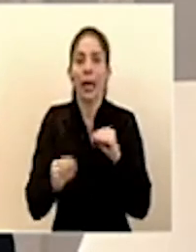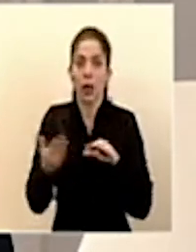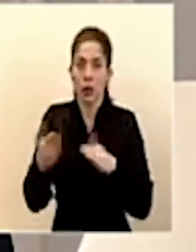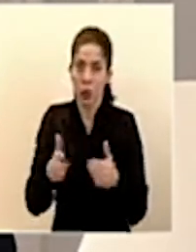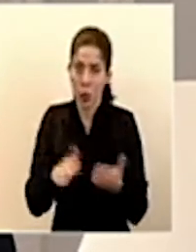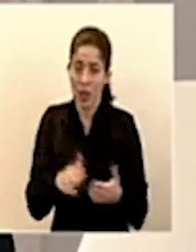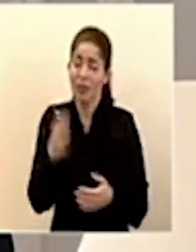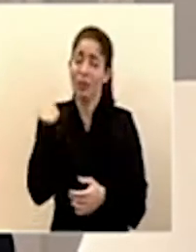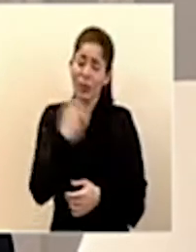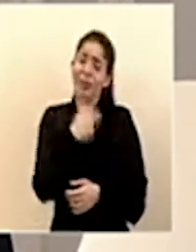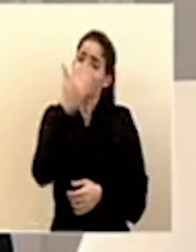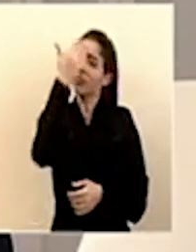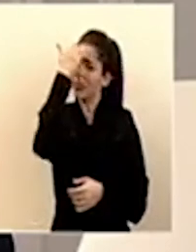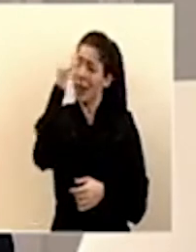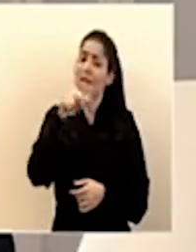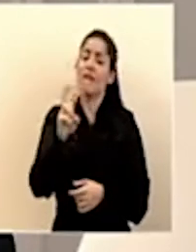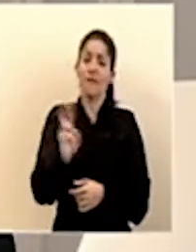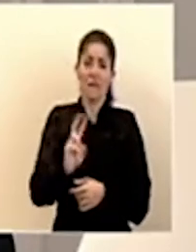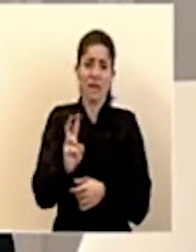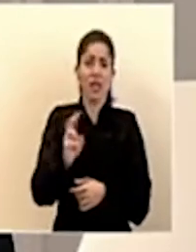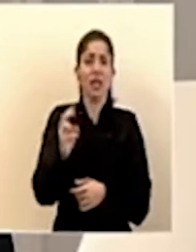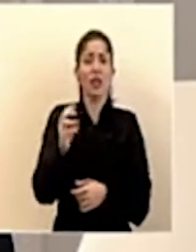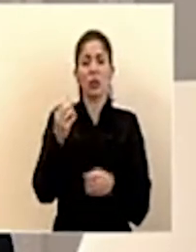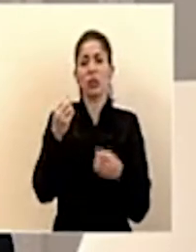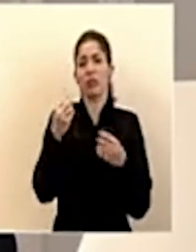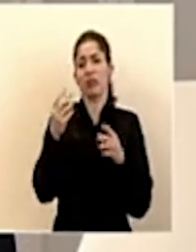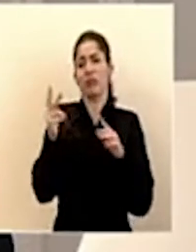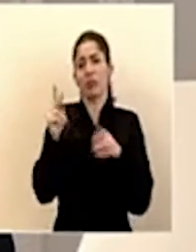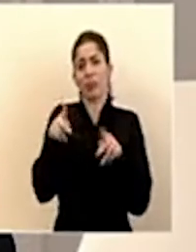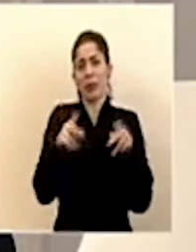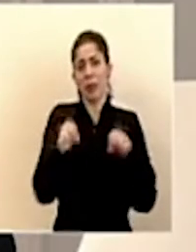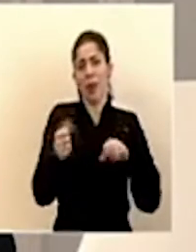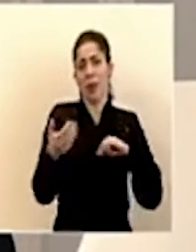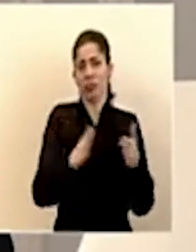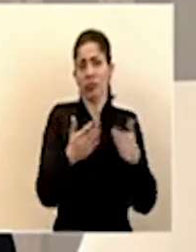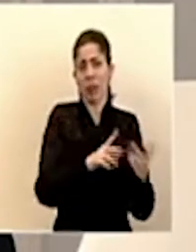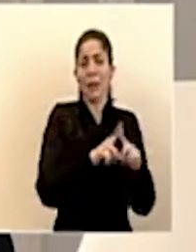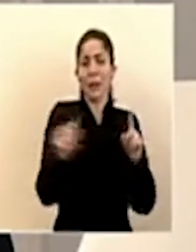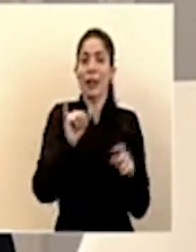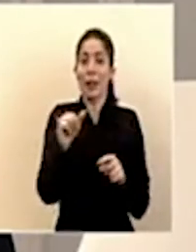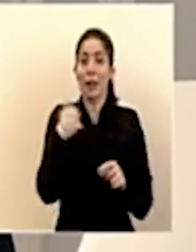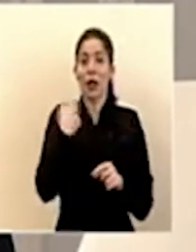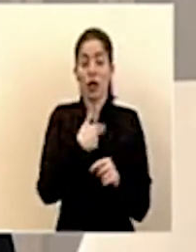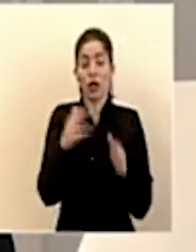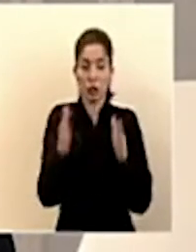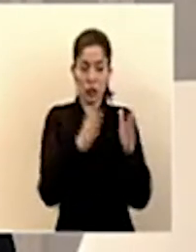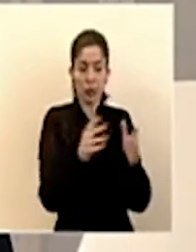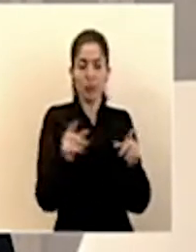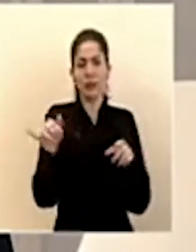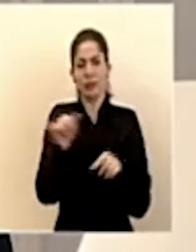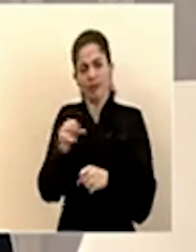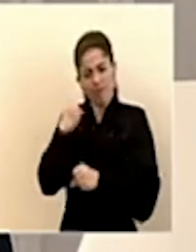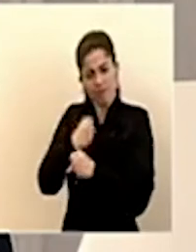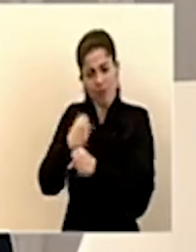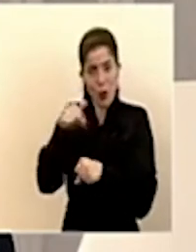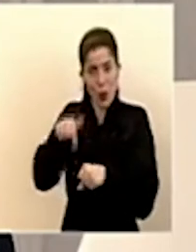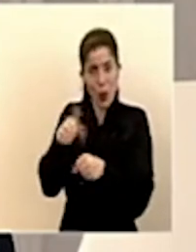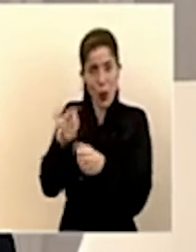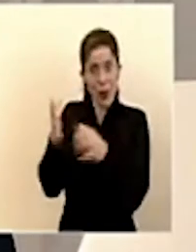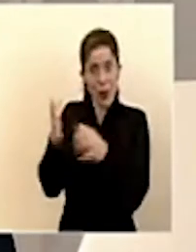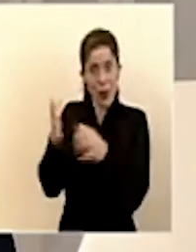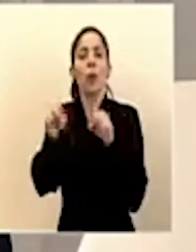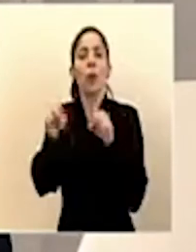muertes porque sabemos que este virus tiene letalidad pero también trabajamos fuerte como lo que presentamos hoy